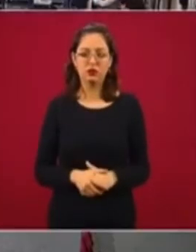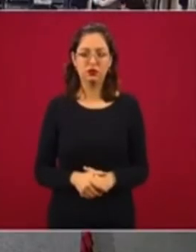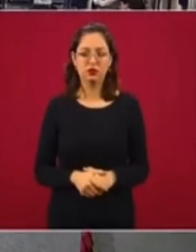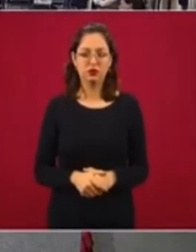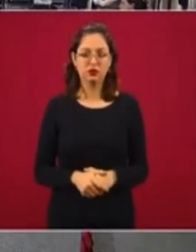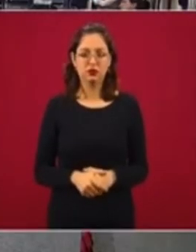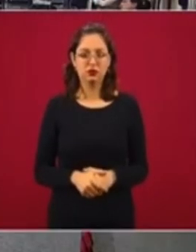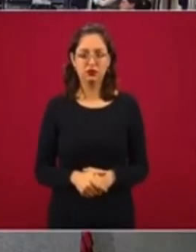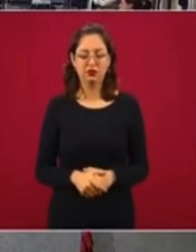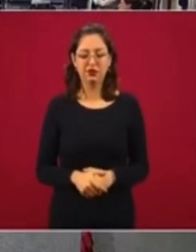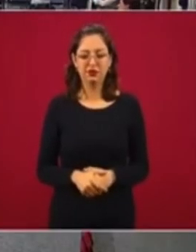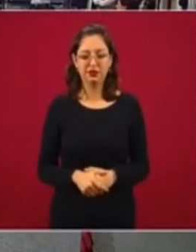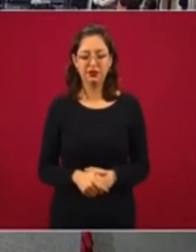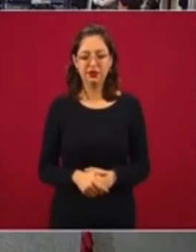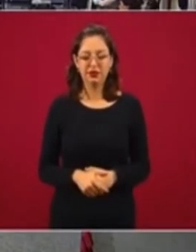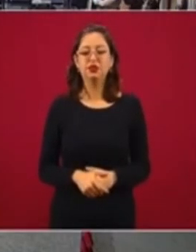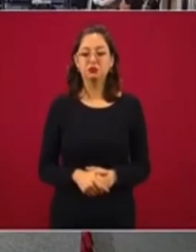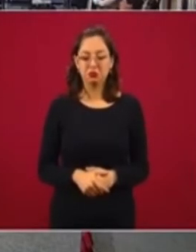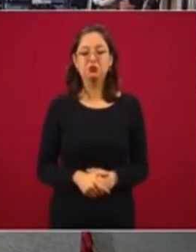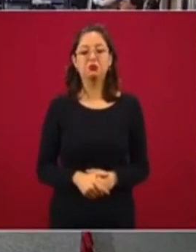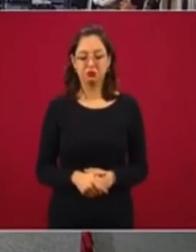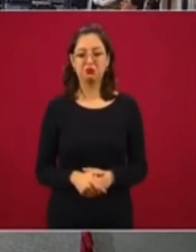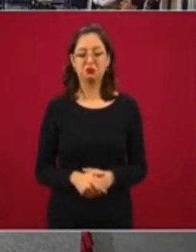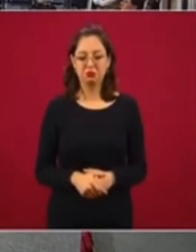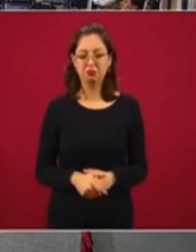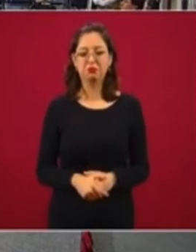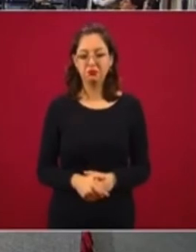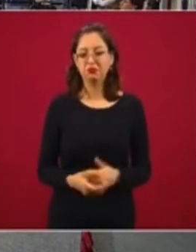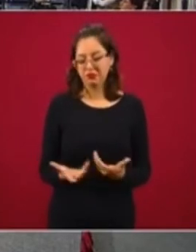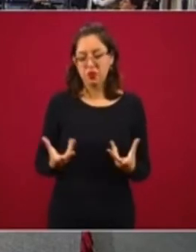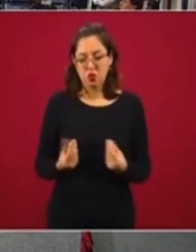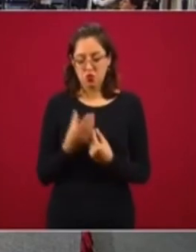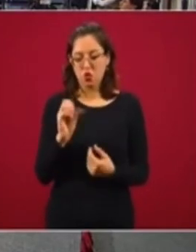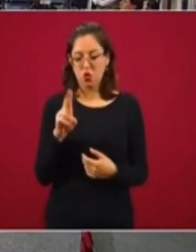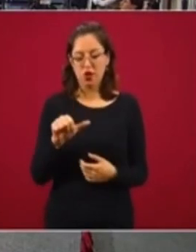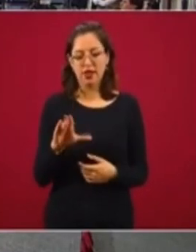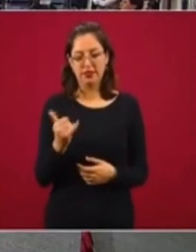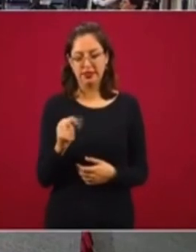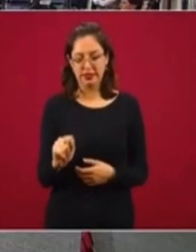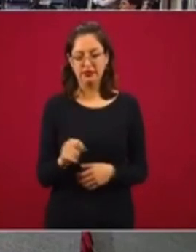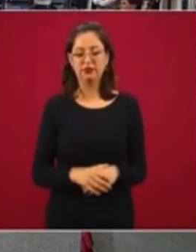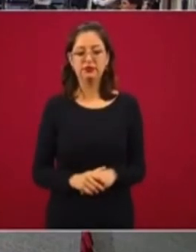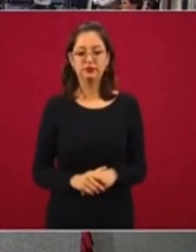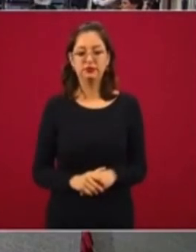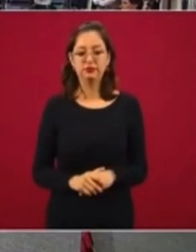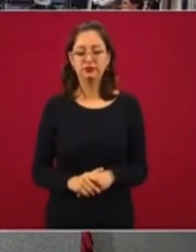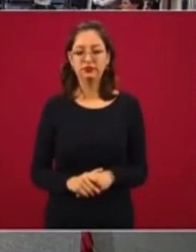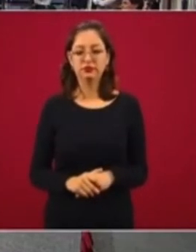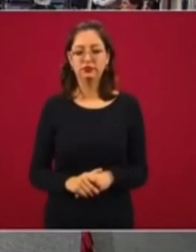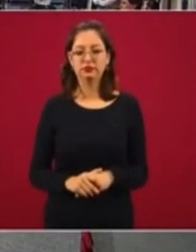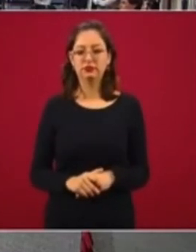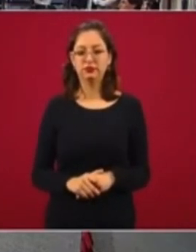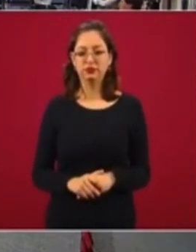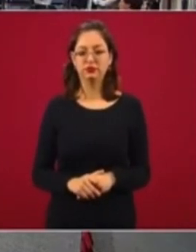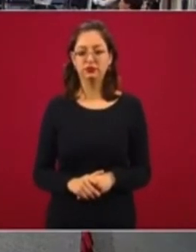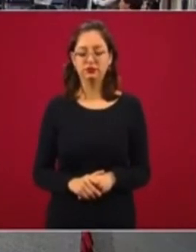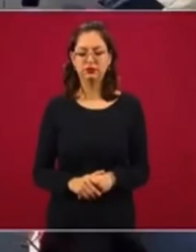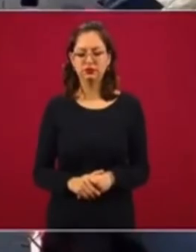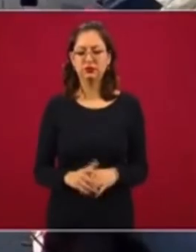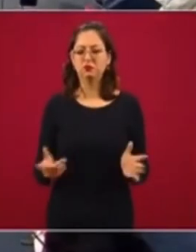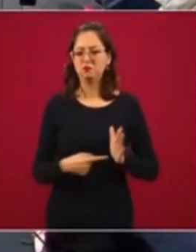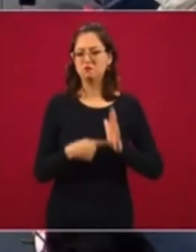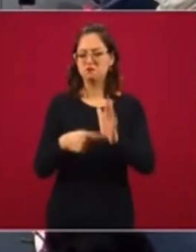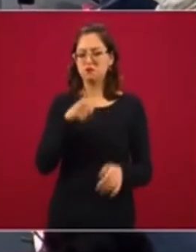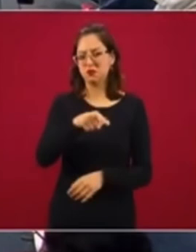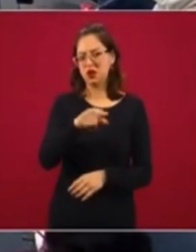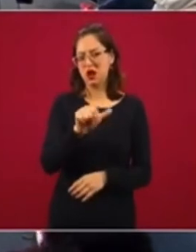Técnico Nacional a la UNAM? Sí, sí, sí. A través del CONACYT. Lo vemos con María Elena Álvarez Duya, que